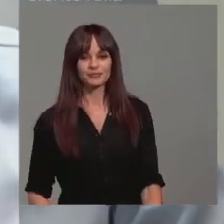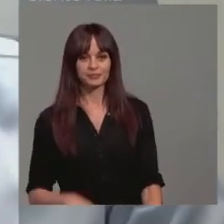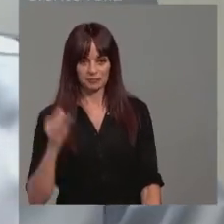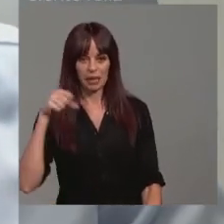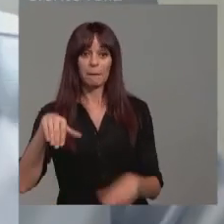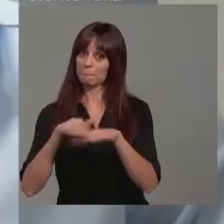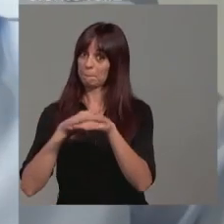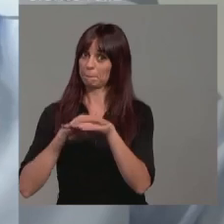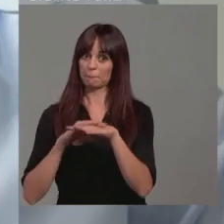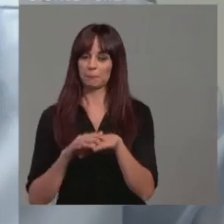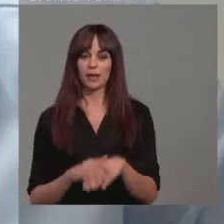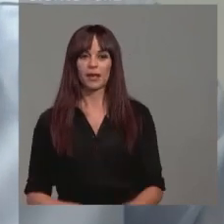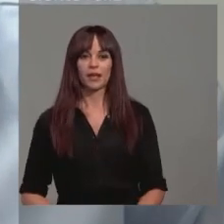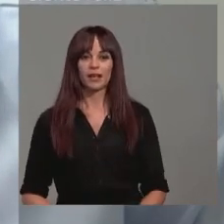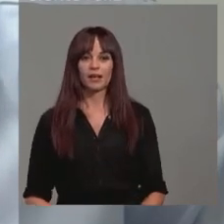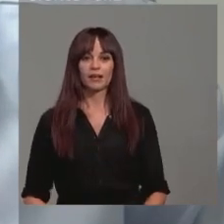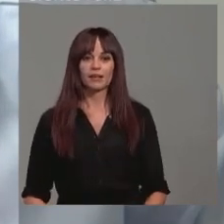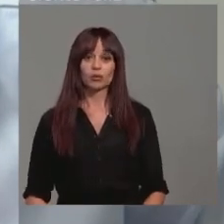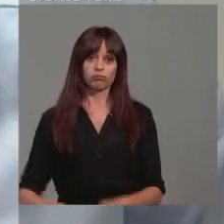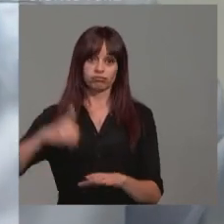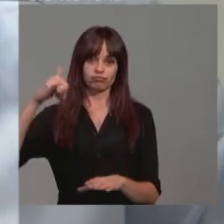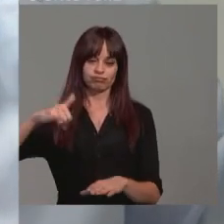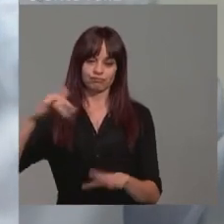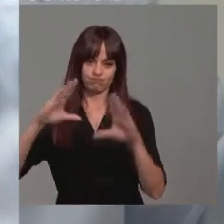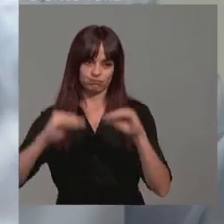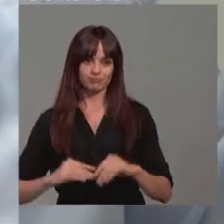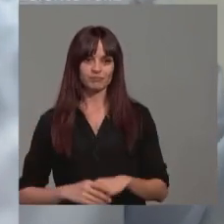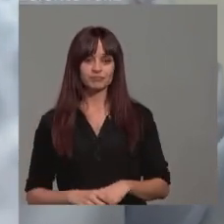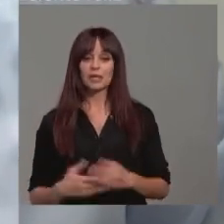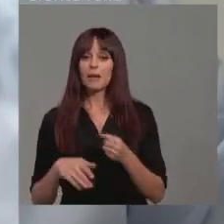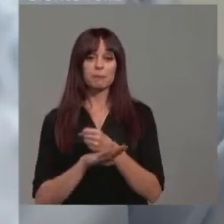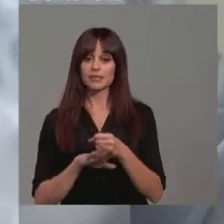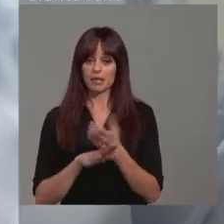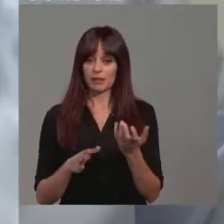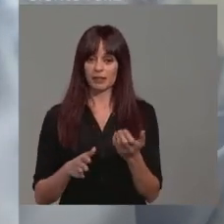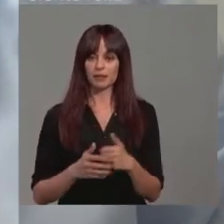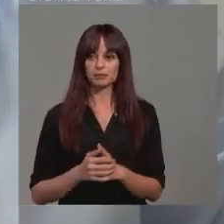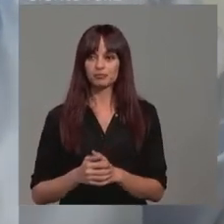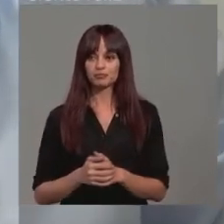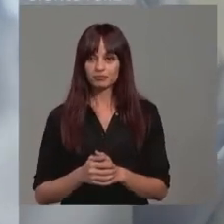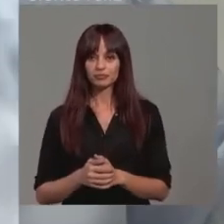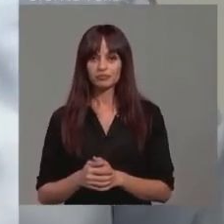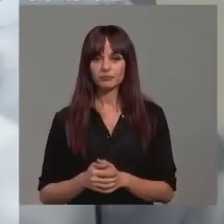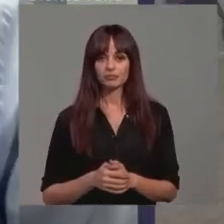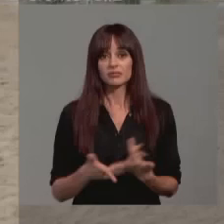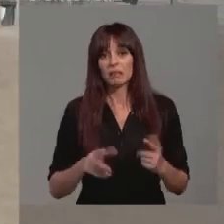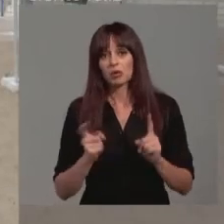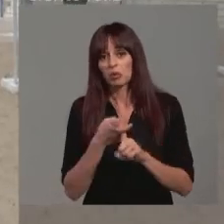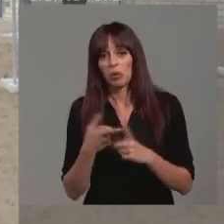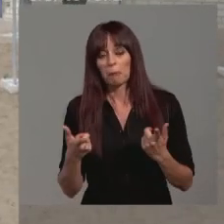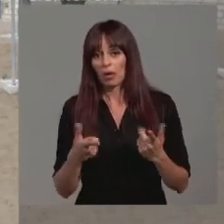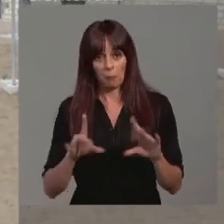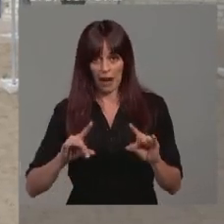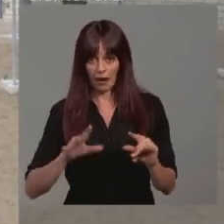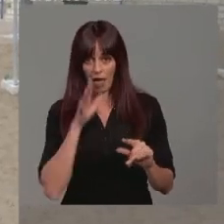Ah, vale, disculpe, que estaba recibiendo una llamada. Pues, básicamente, hubiese sido pan para hoy y hambre para mañana,